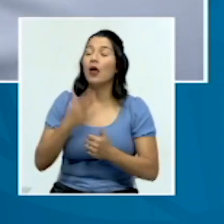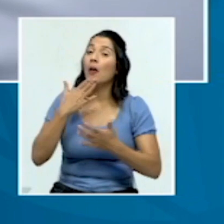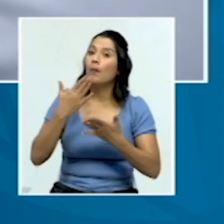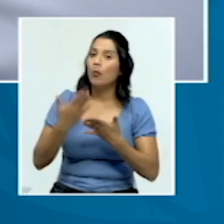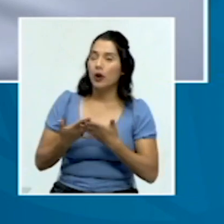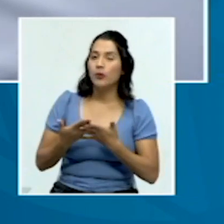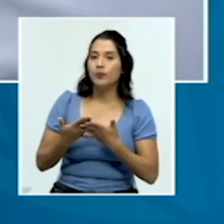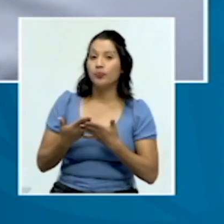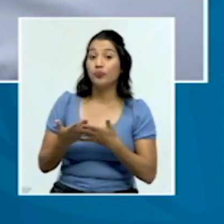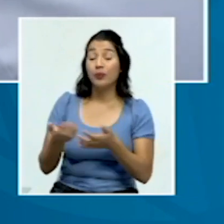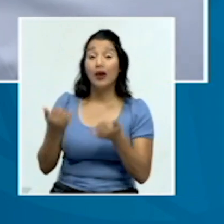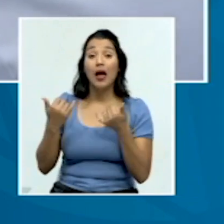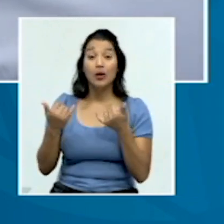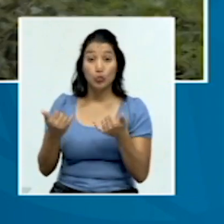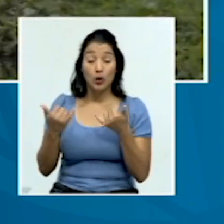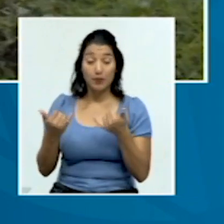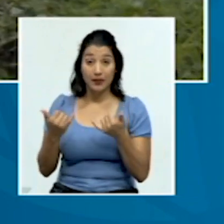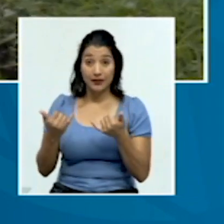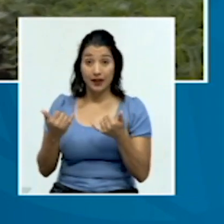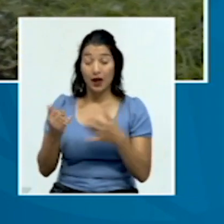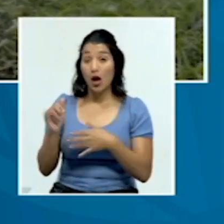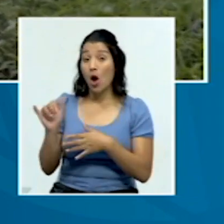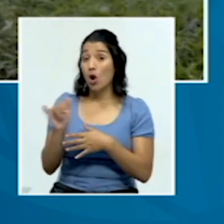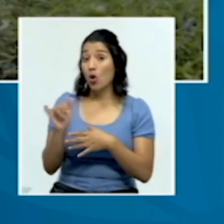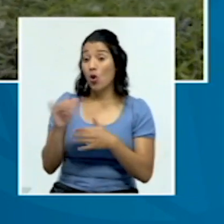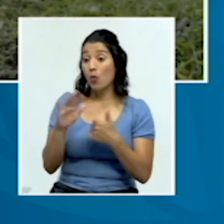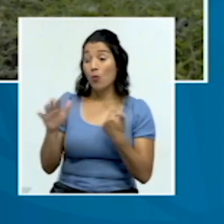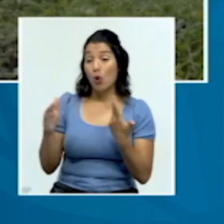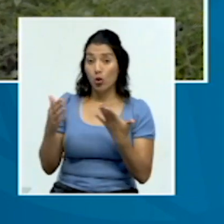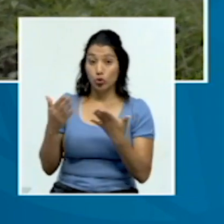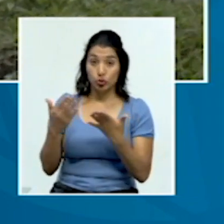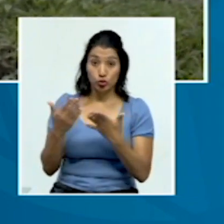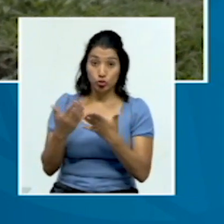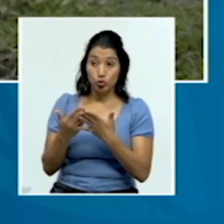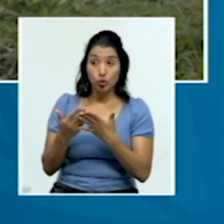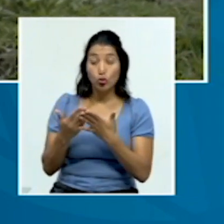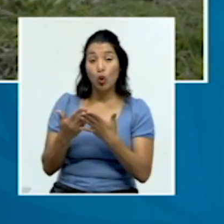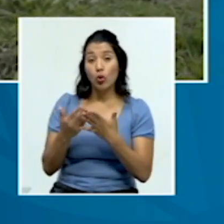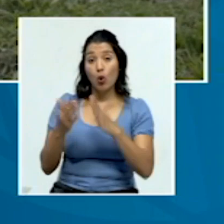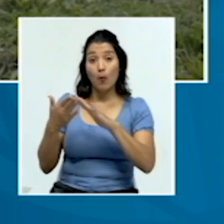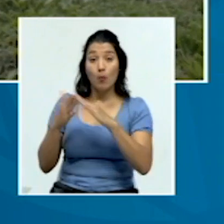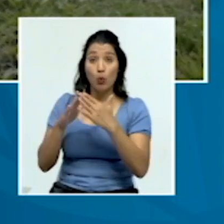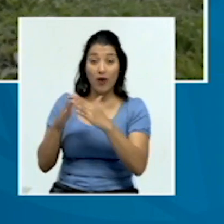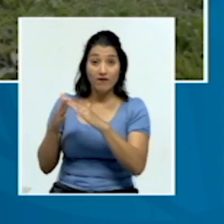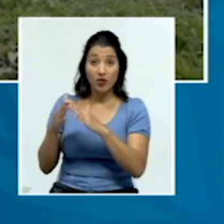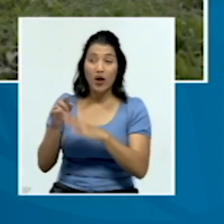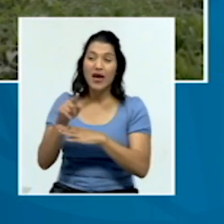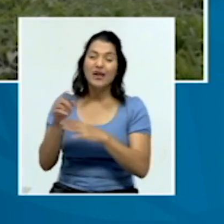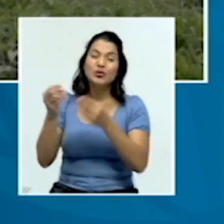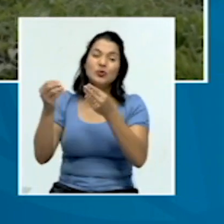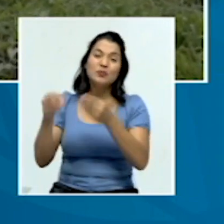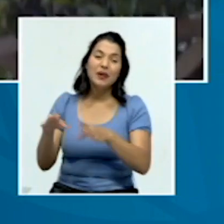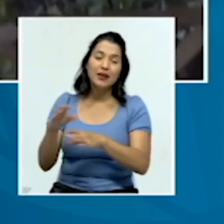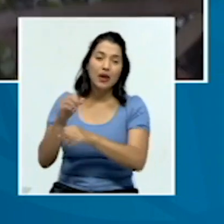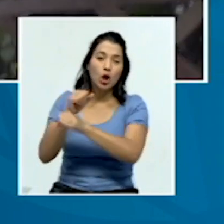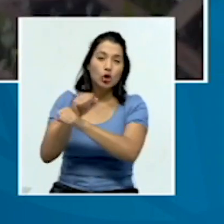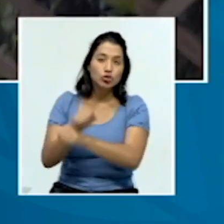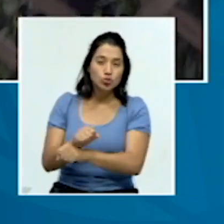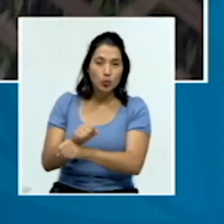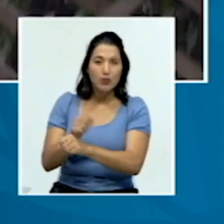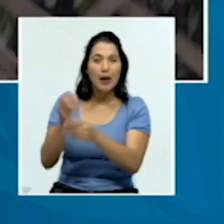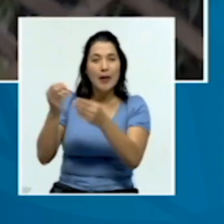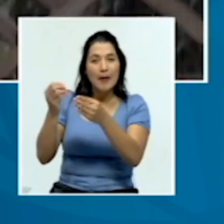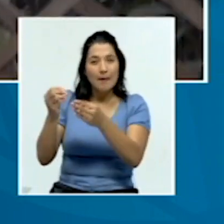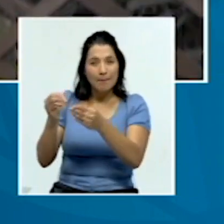Bueno, actualmente, como todo lo que han sufrido los diferentes pueblos, se ha ido perdiendo parte de sus costumbres y parte de su arraigo,